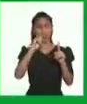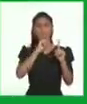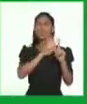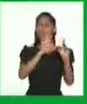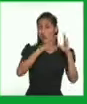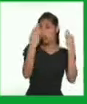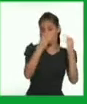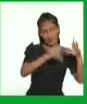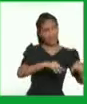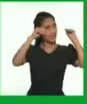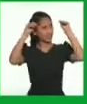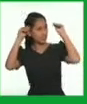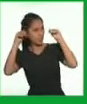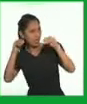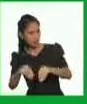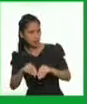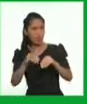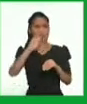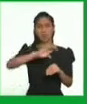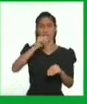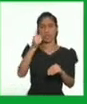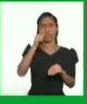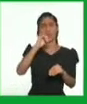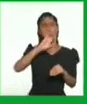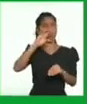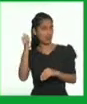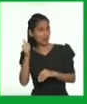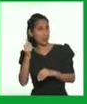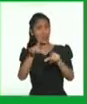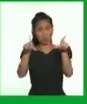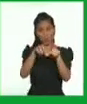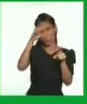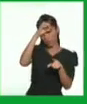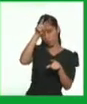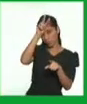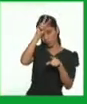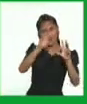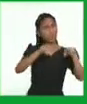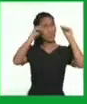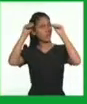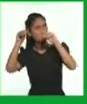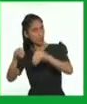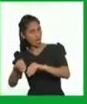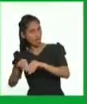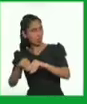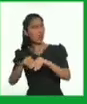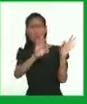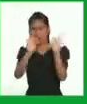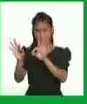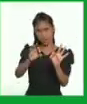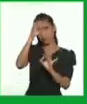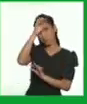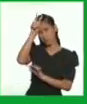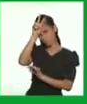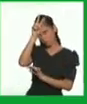ha mudado junto a su familia desde Yanatile, en Calca, una zona rural en Cusco, hacia la capital del mismo departamento. Mario